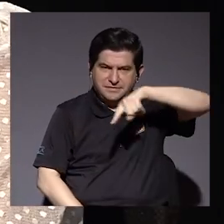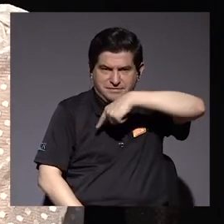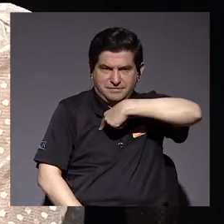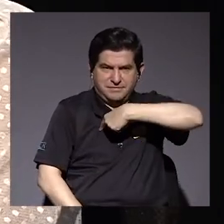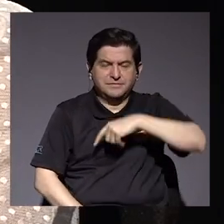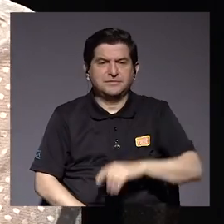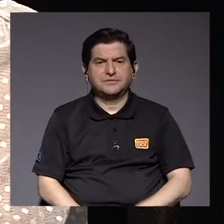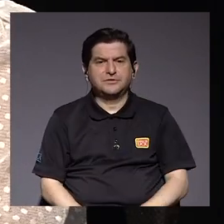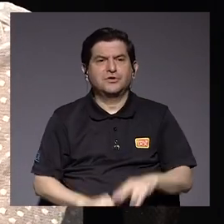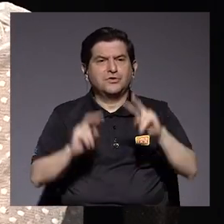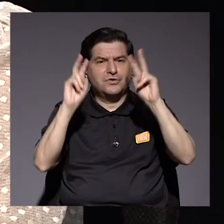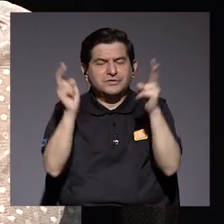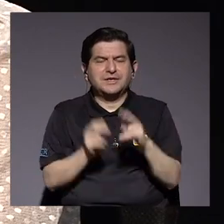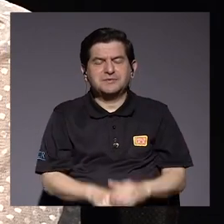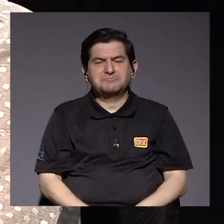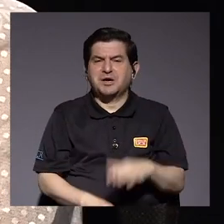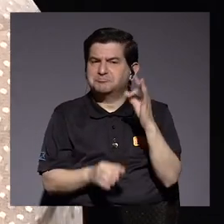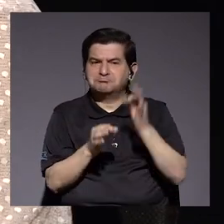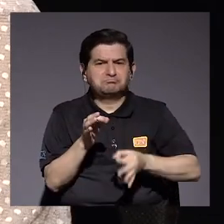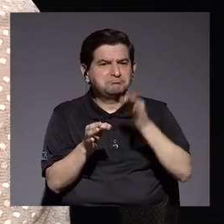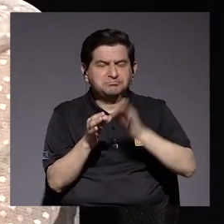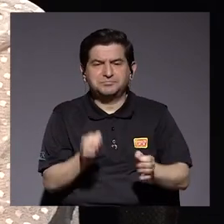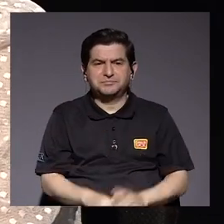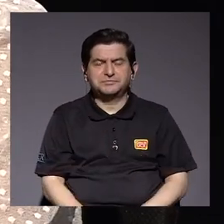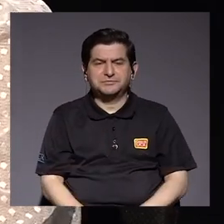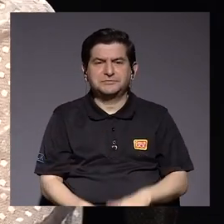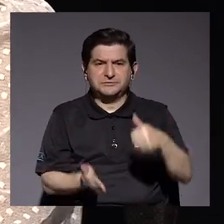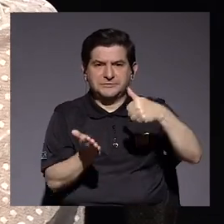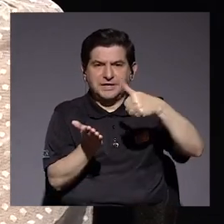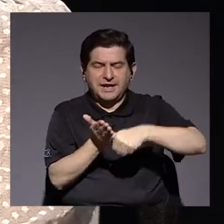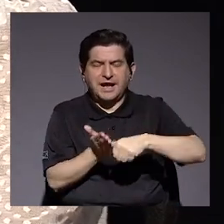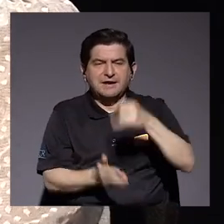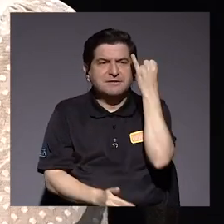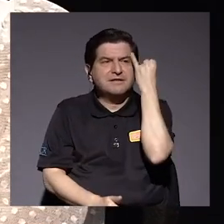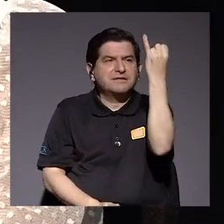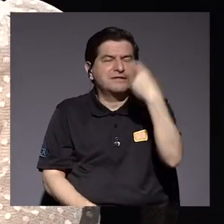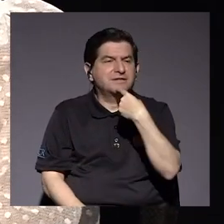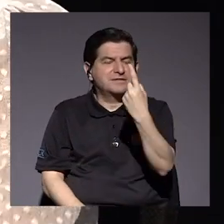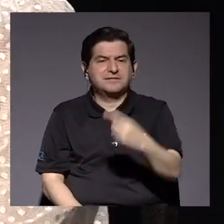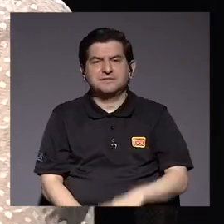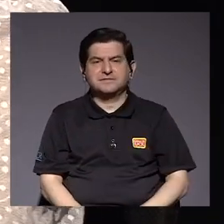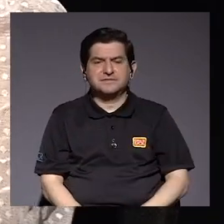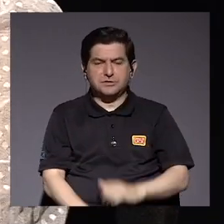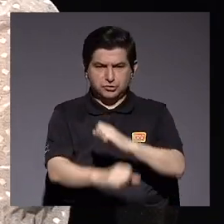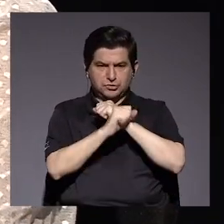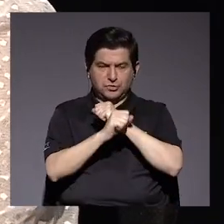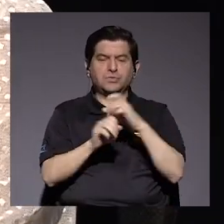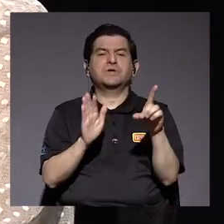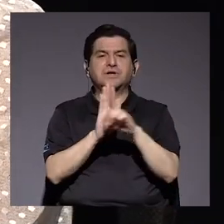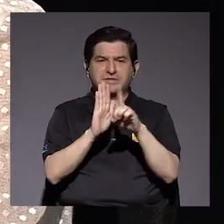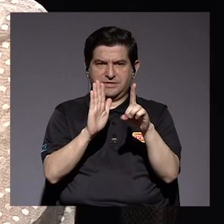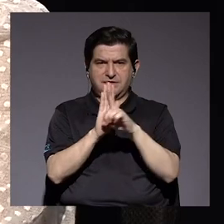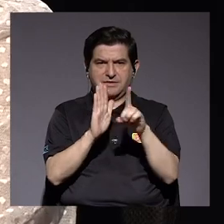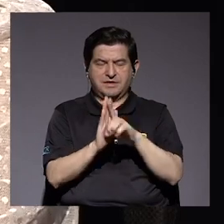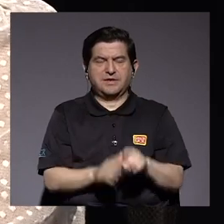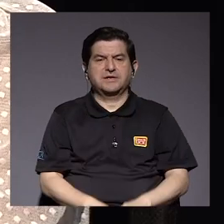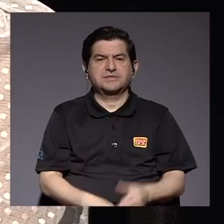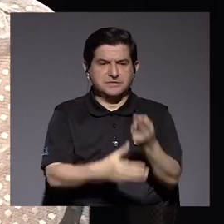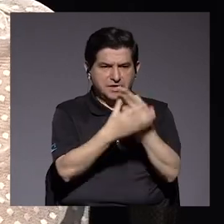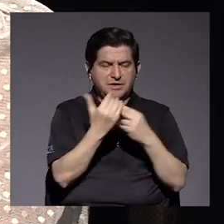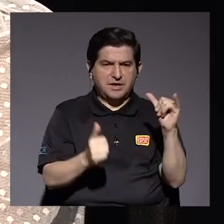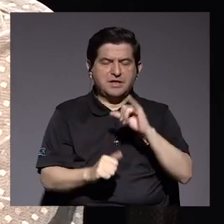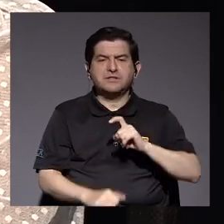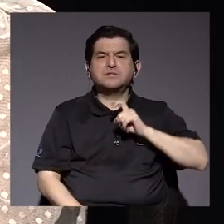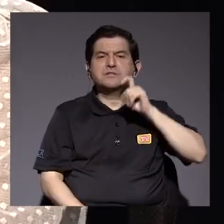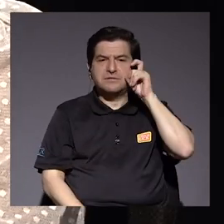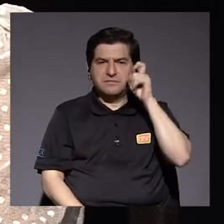igualitario para nosotros es un tema sencillo, puesto que nuestra carta ideológica dice que garantizamos los derechos